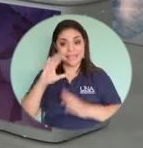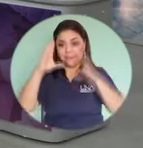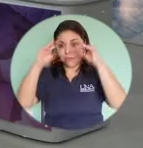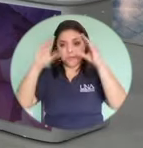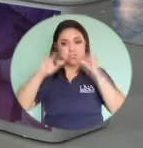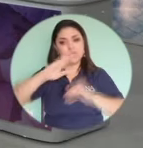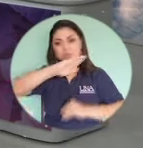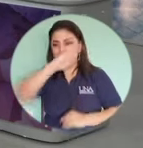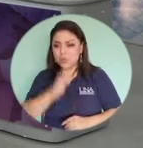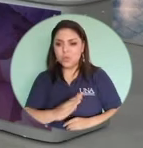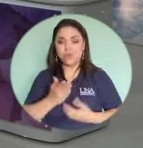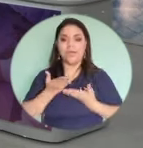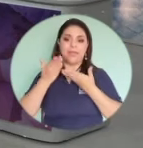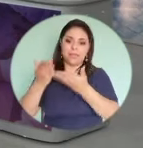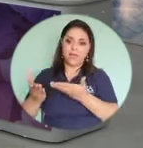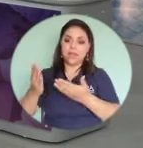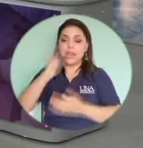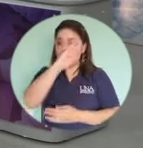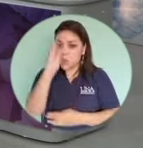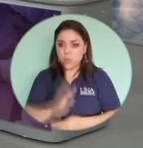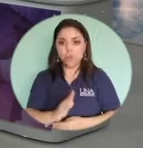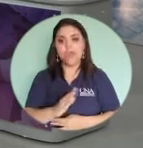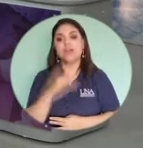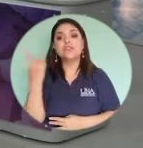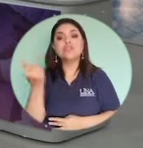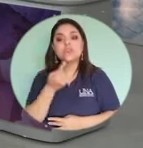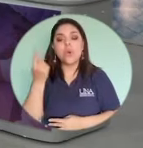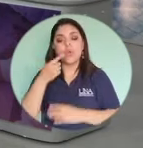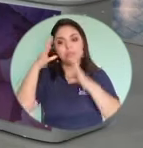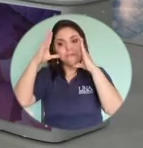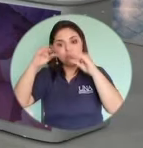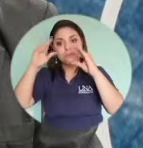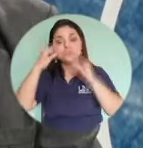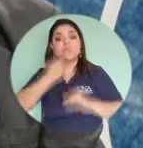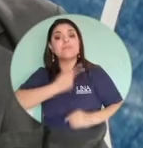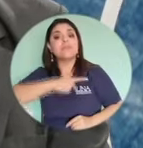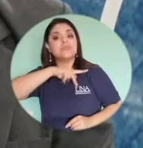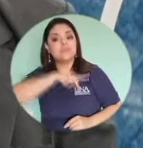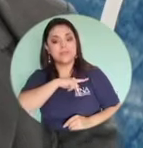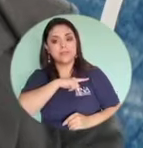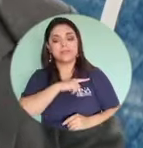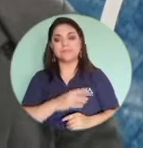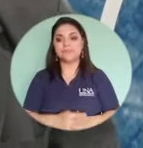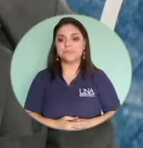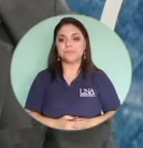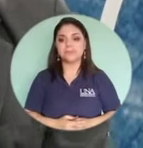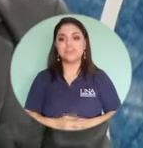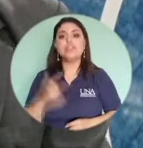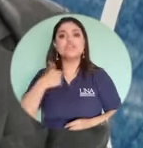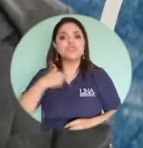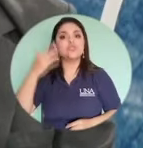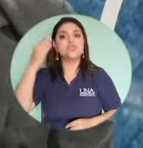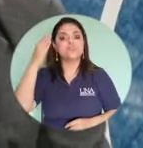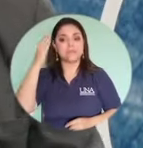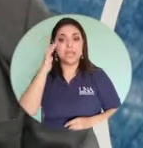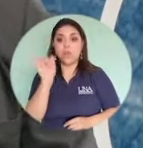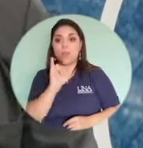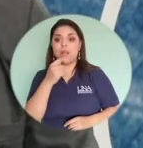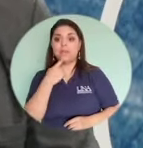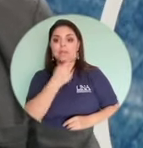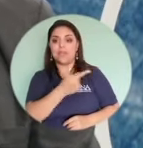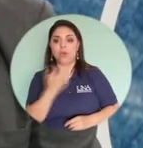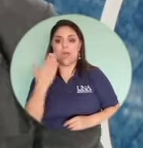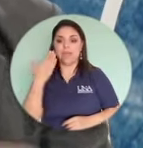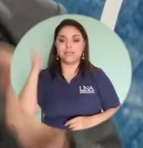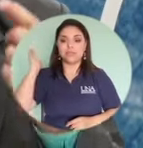información que nunca tenemos que dar esa información que es sólo para nosotros reitero bien lo dijo el anterior